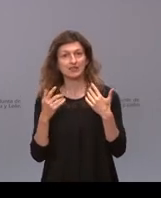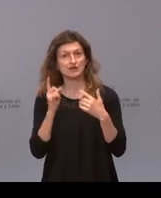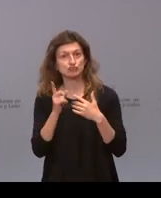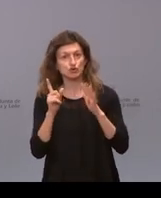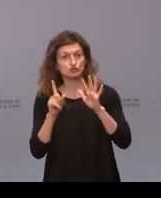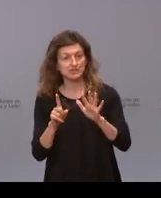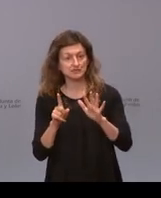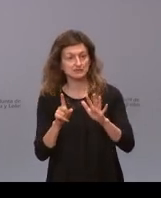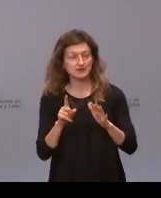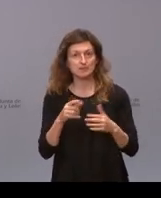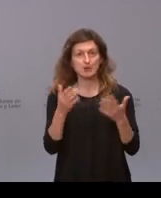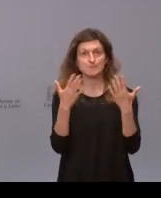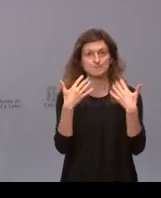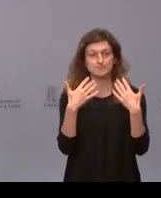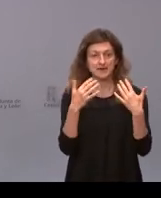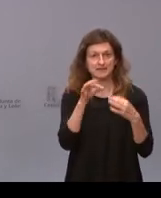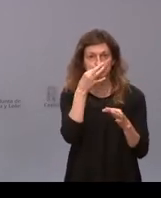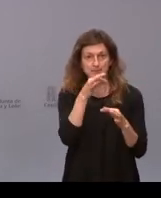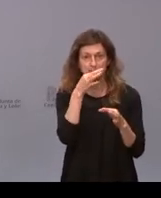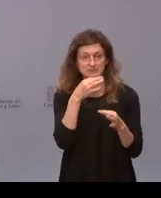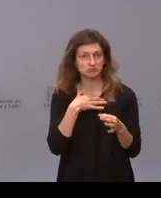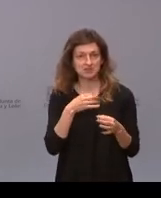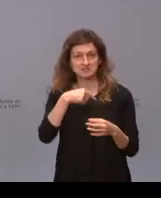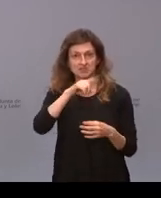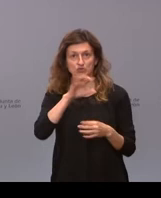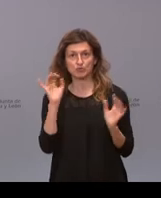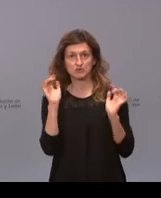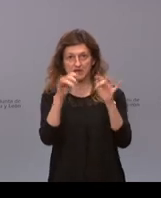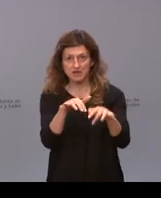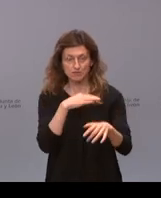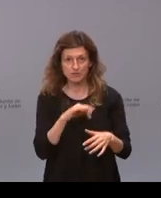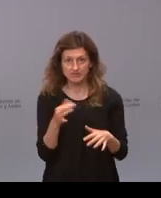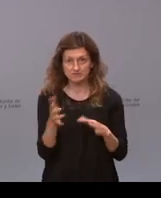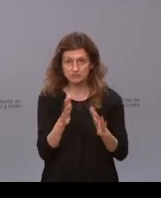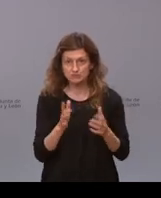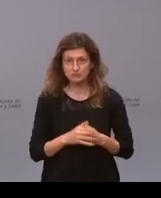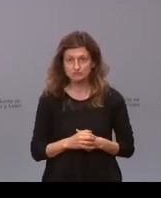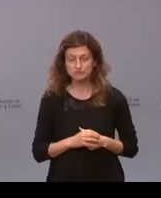seis pero en el parque de al lado a comer pipas te puedes juntar 150 más o menos